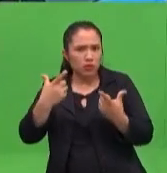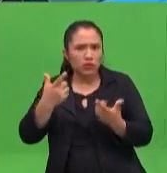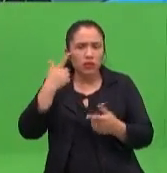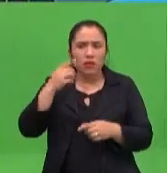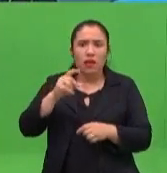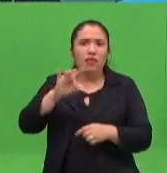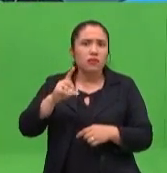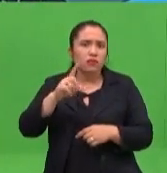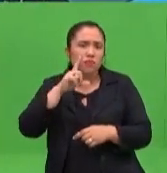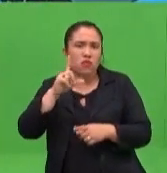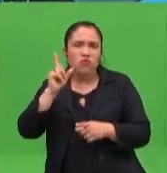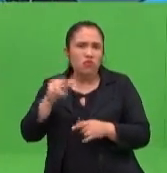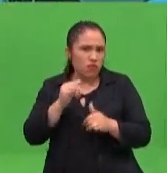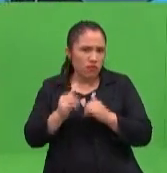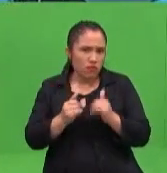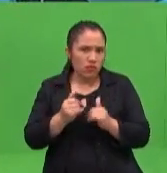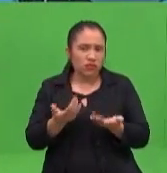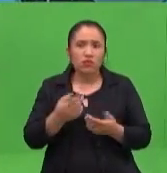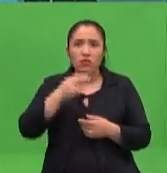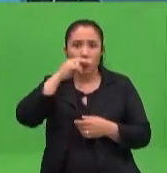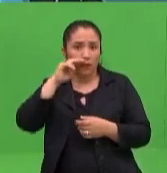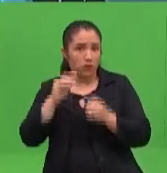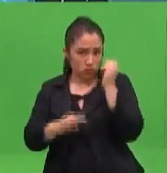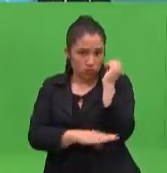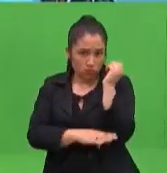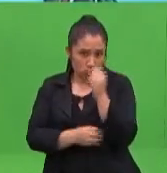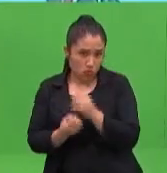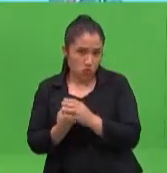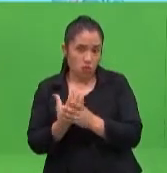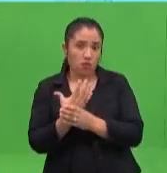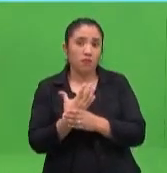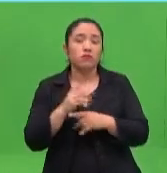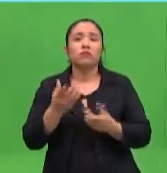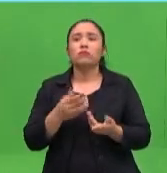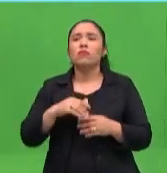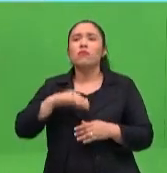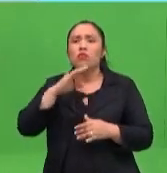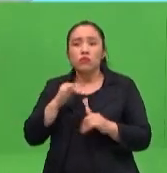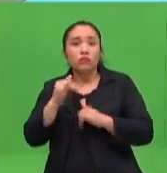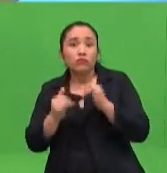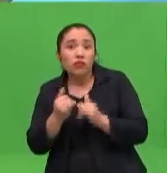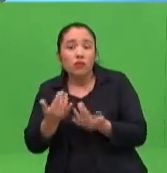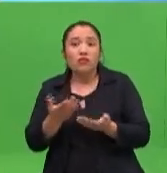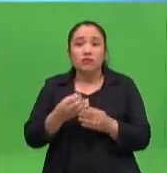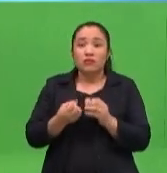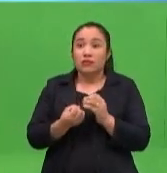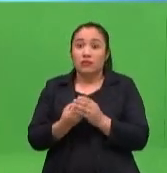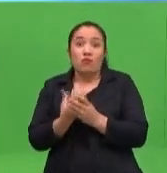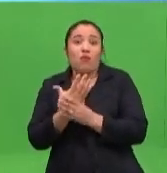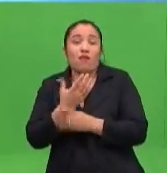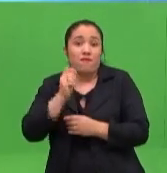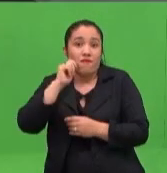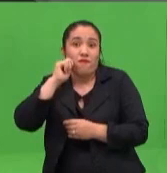a ser después del 18, directora. Educación inicial se sube con propuestas interesantes a las plataformas educativas que están